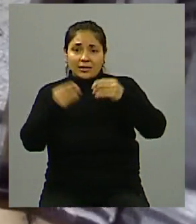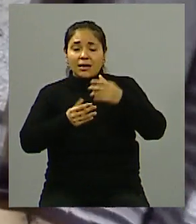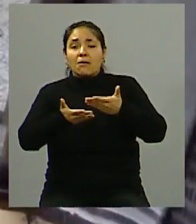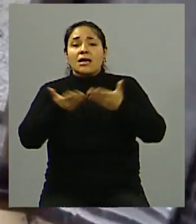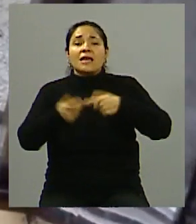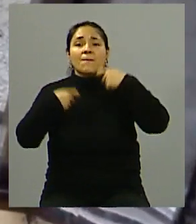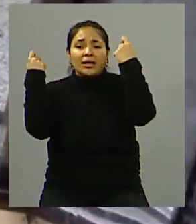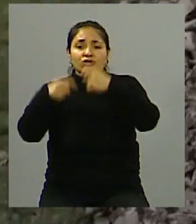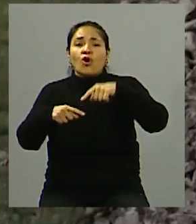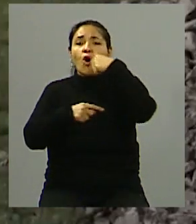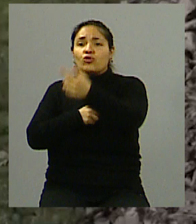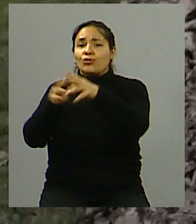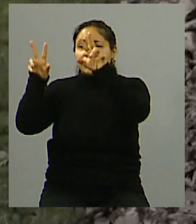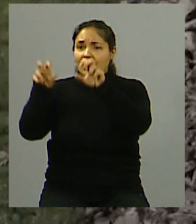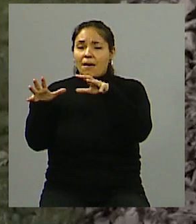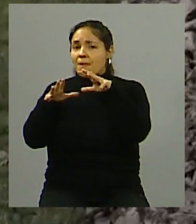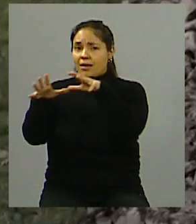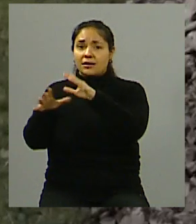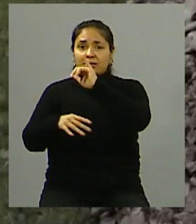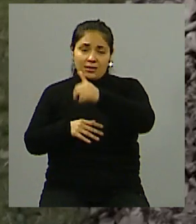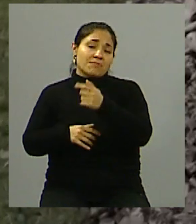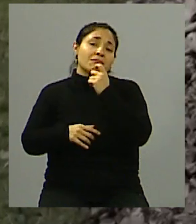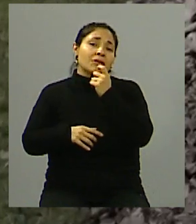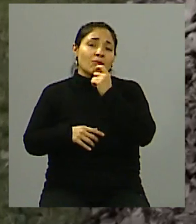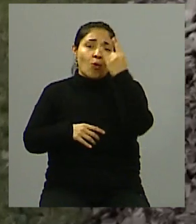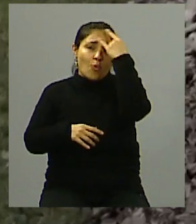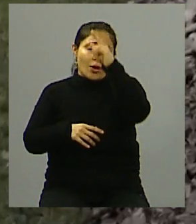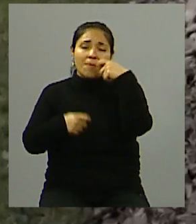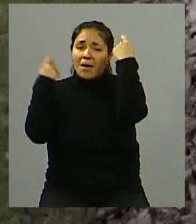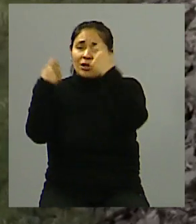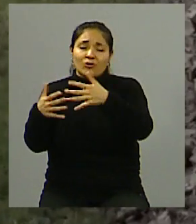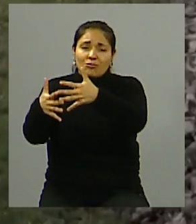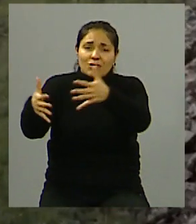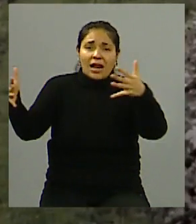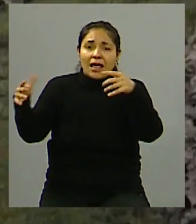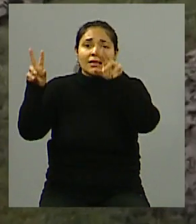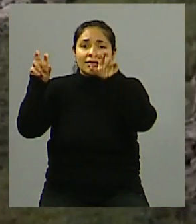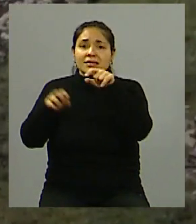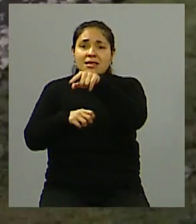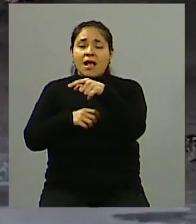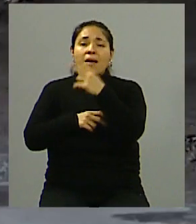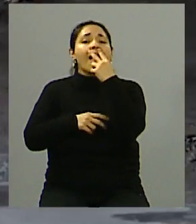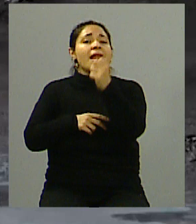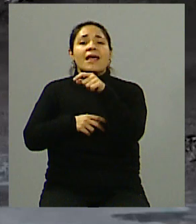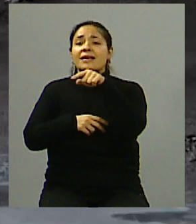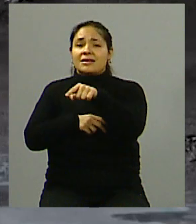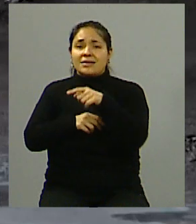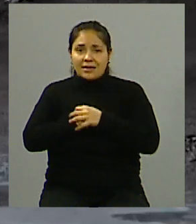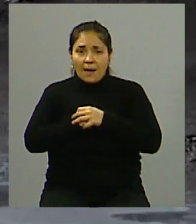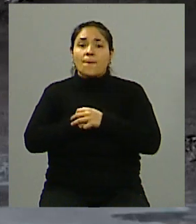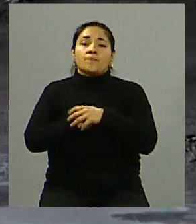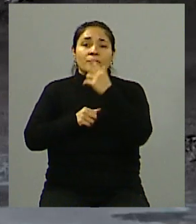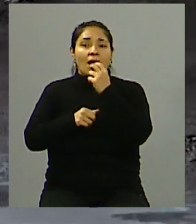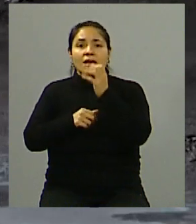hecho enormes inversiones en otros campos, es algo a destacar. Por ejemplo, Uruguay ha hecho una inversión muy grande en la matriz energética, en tener una